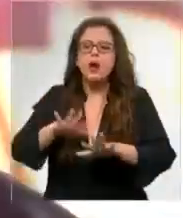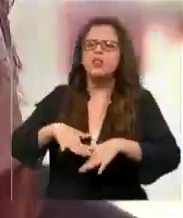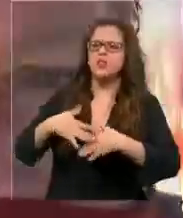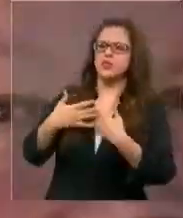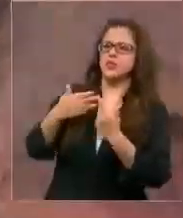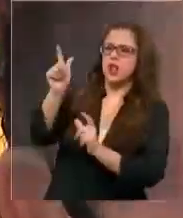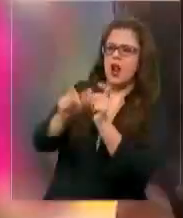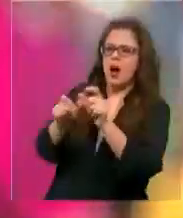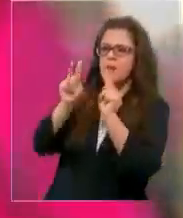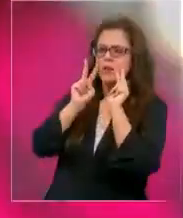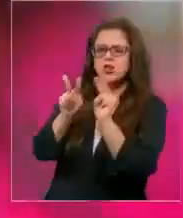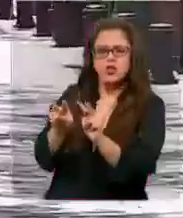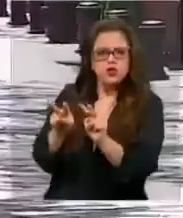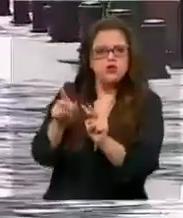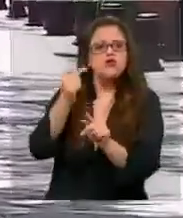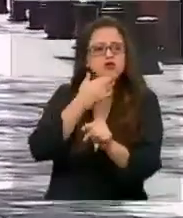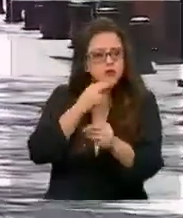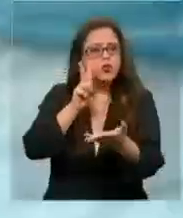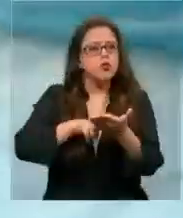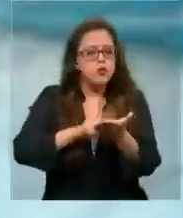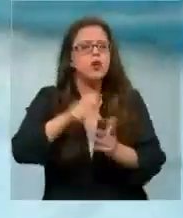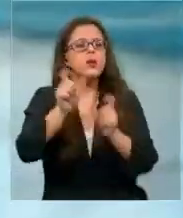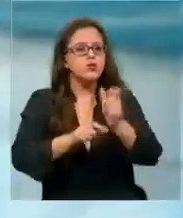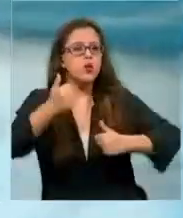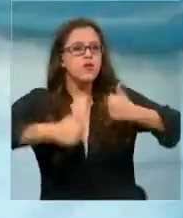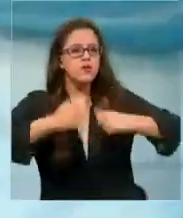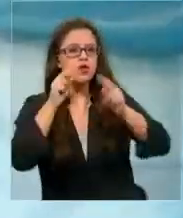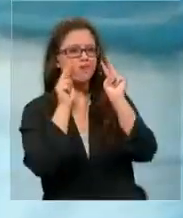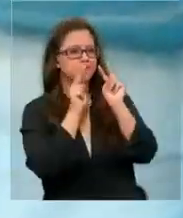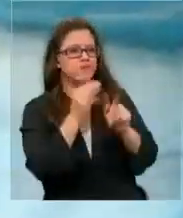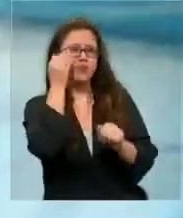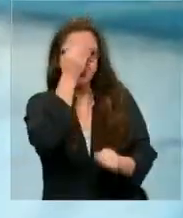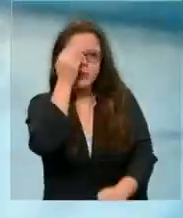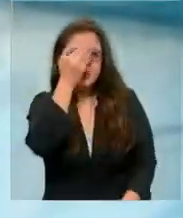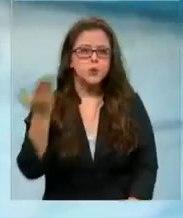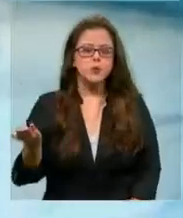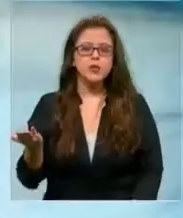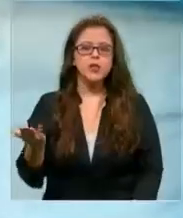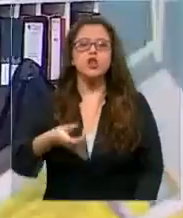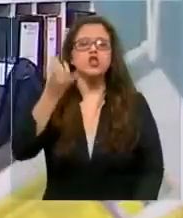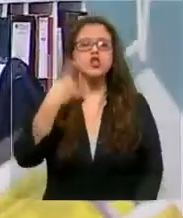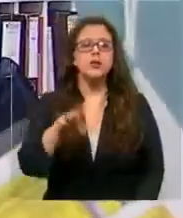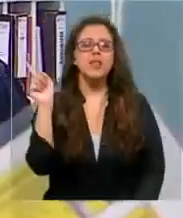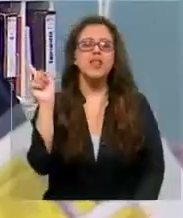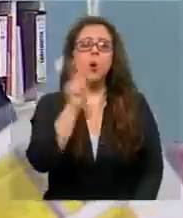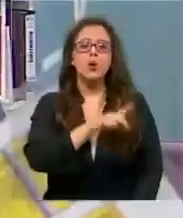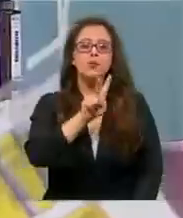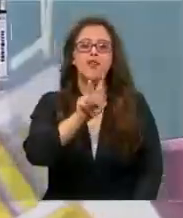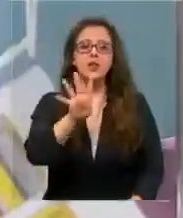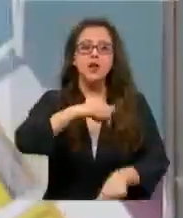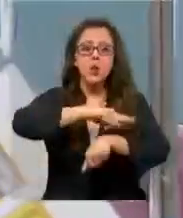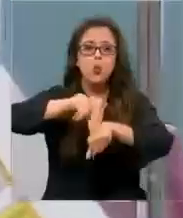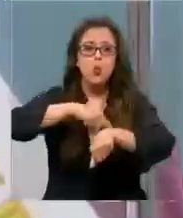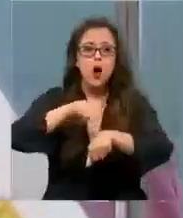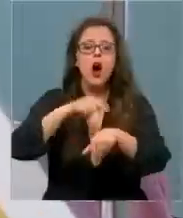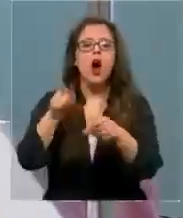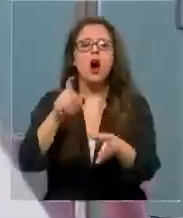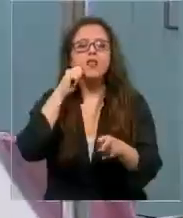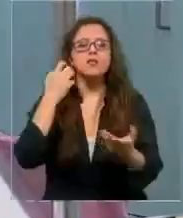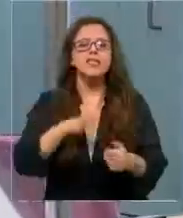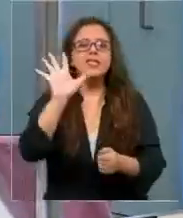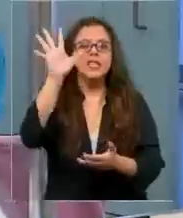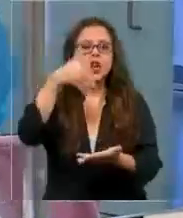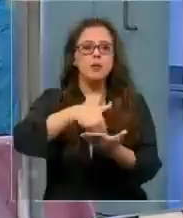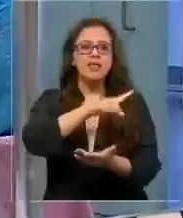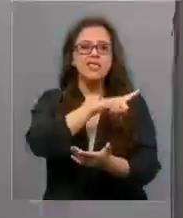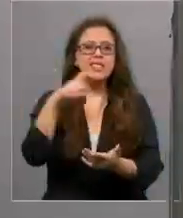ciudadanos, sino que una realidad que los profesionales observan preocupados. Solo en las últimas 24 horas se registraron